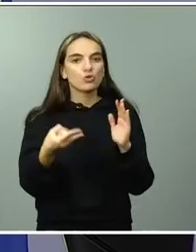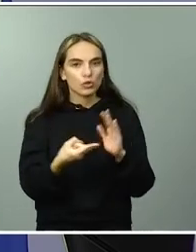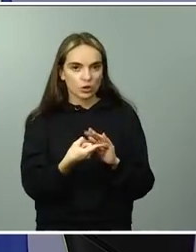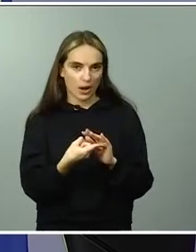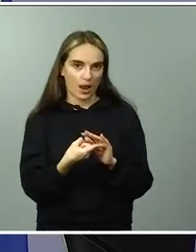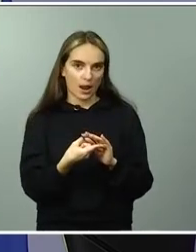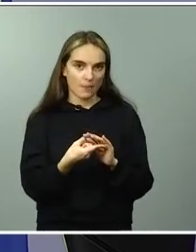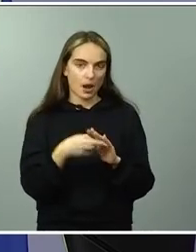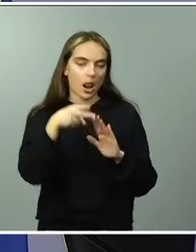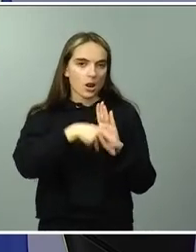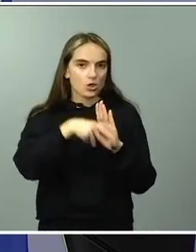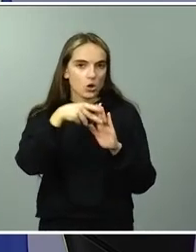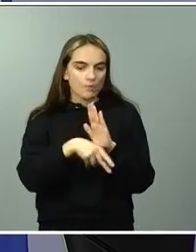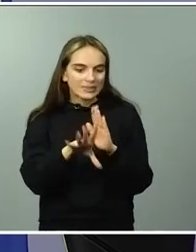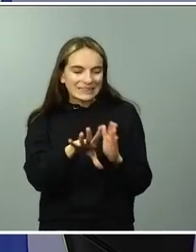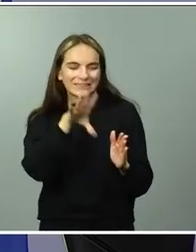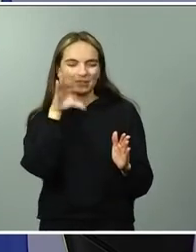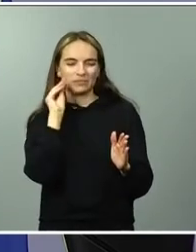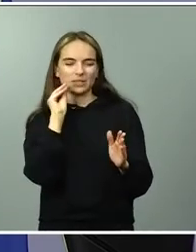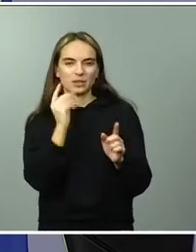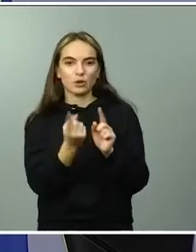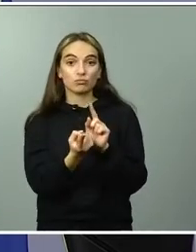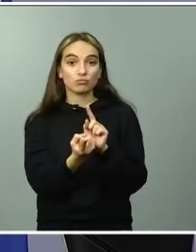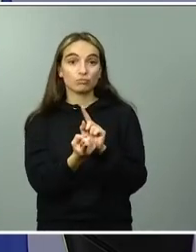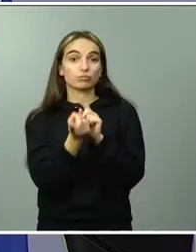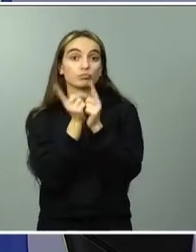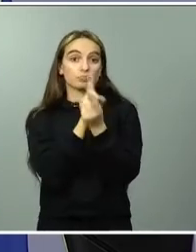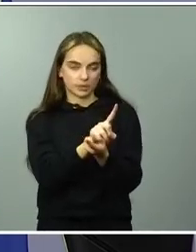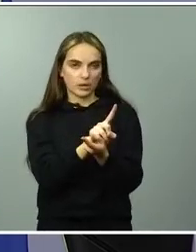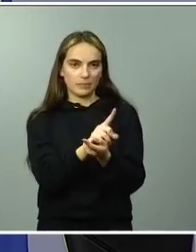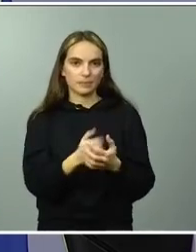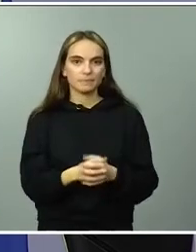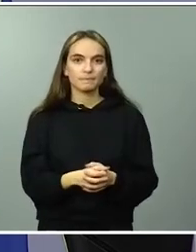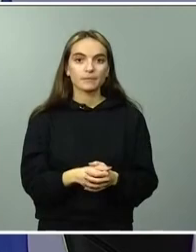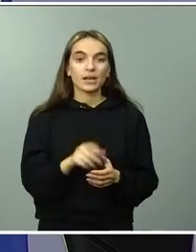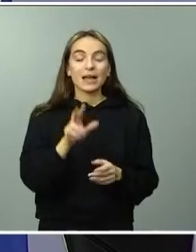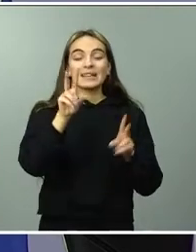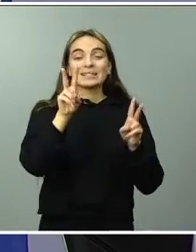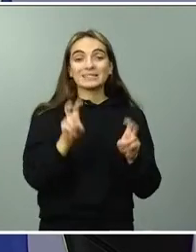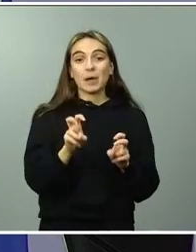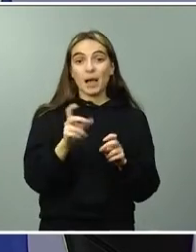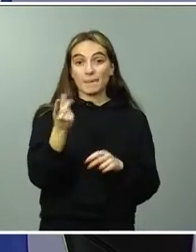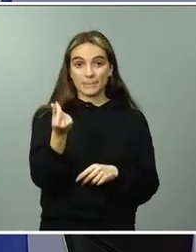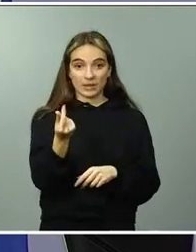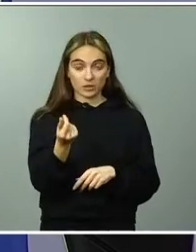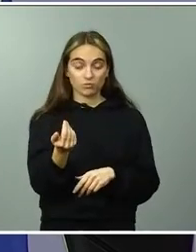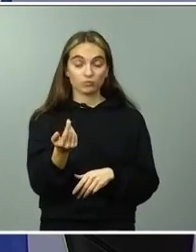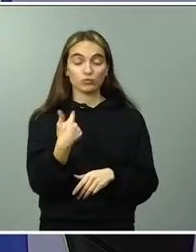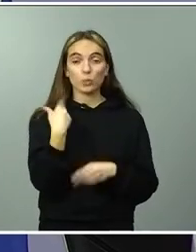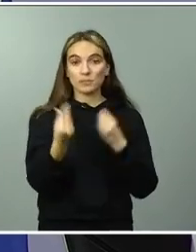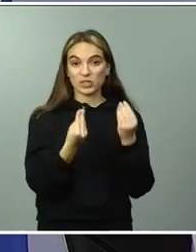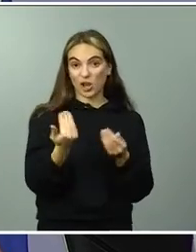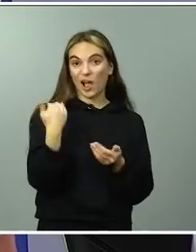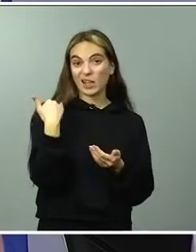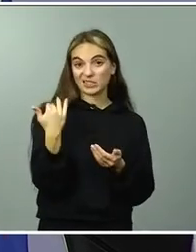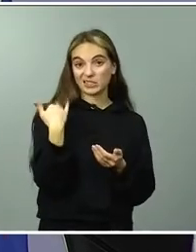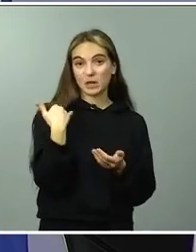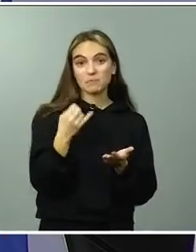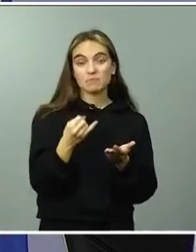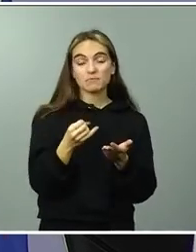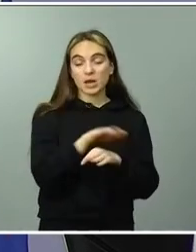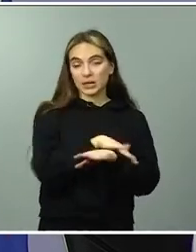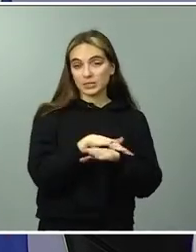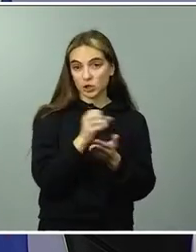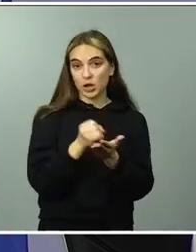a los precios, pues yo creo que ayer también el ministro de Agricultura dio un balance o hizo un balance